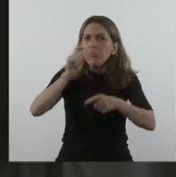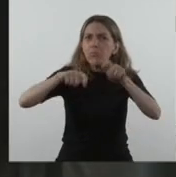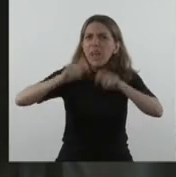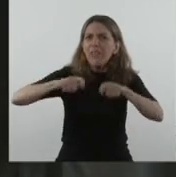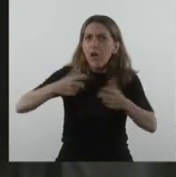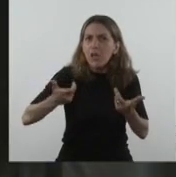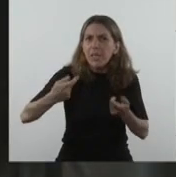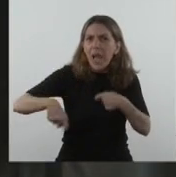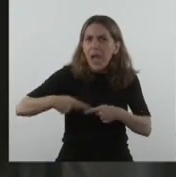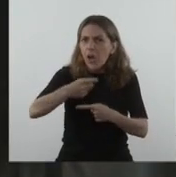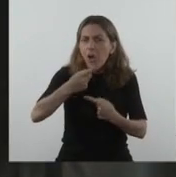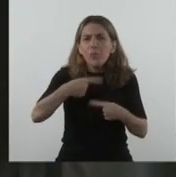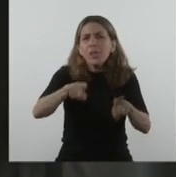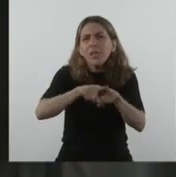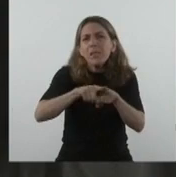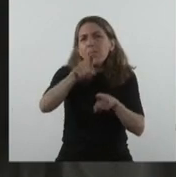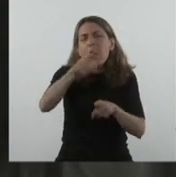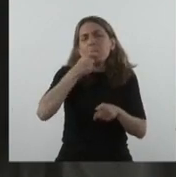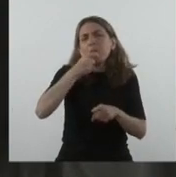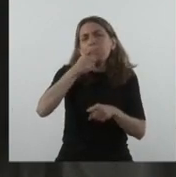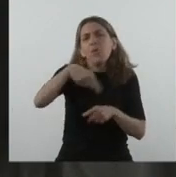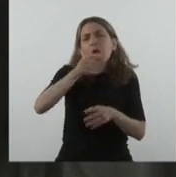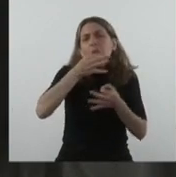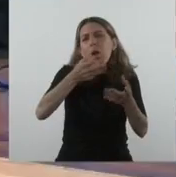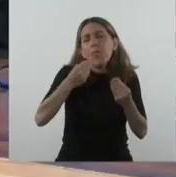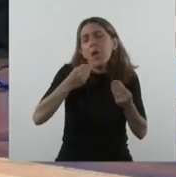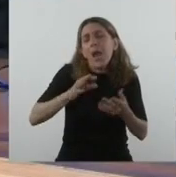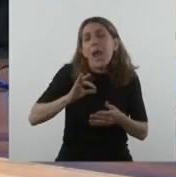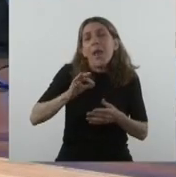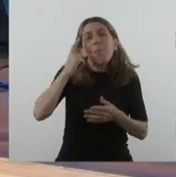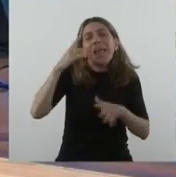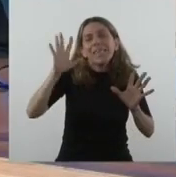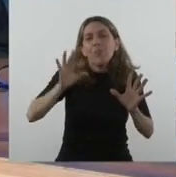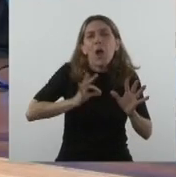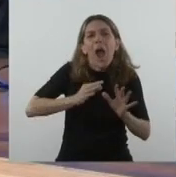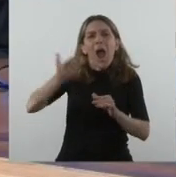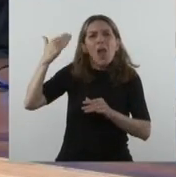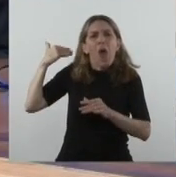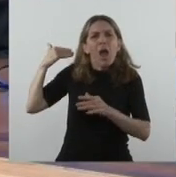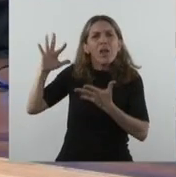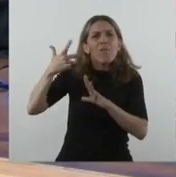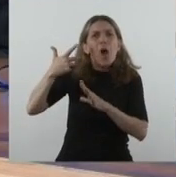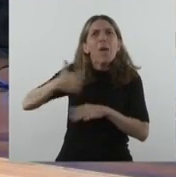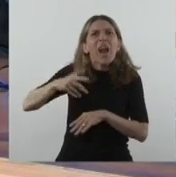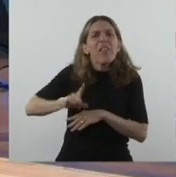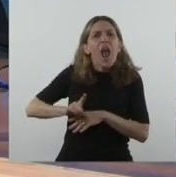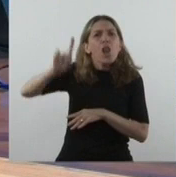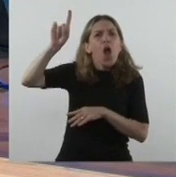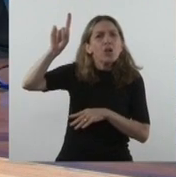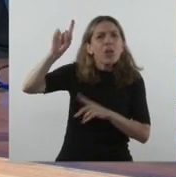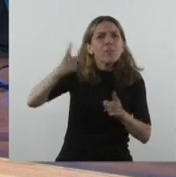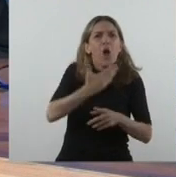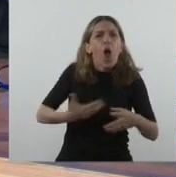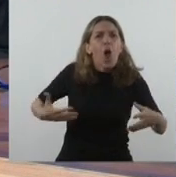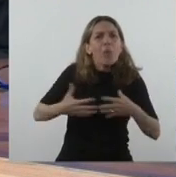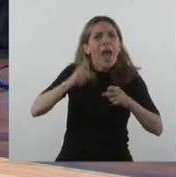quieran, para no hacer revisionismo histórico fue sistemáticamente olvidado. Ese norte que fue poco a poco abandonado e